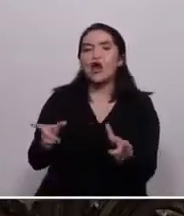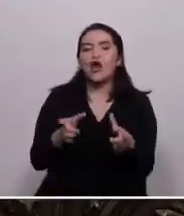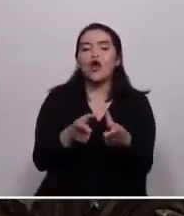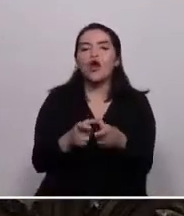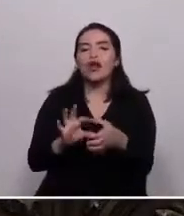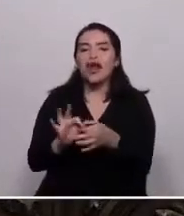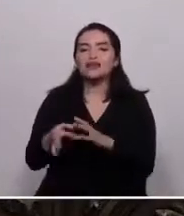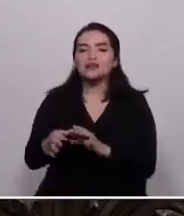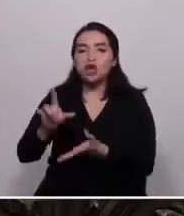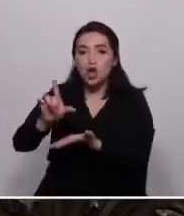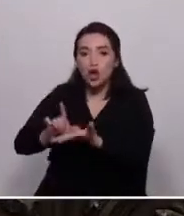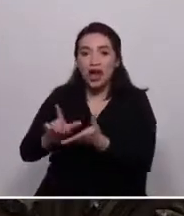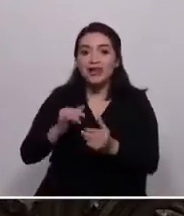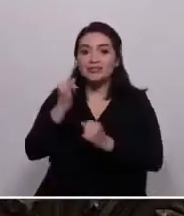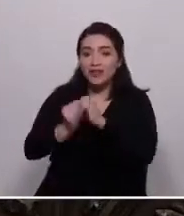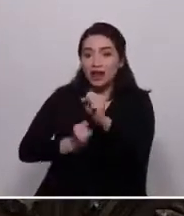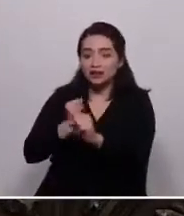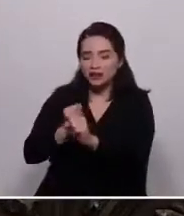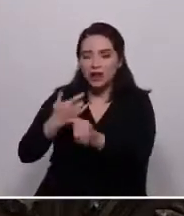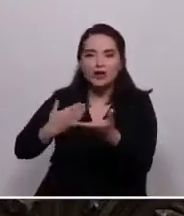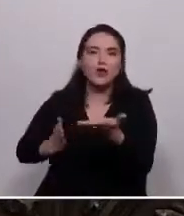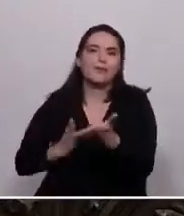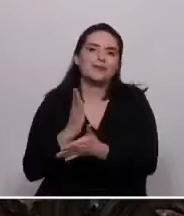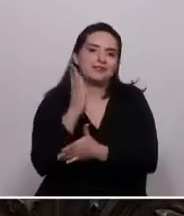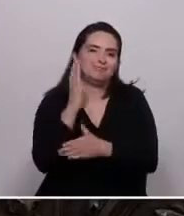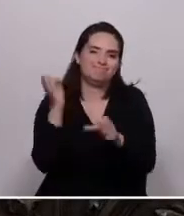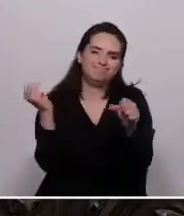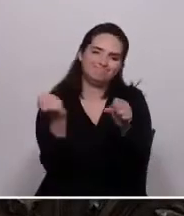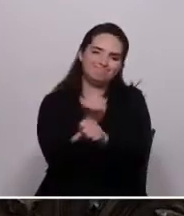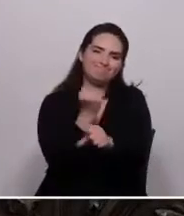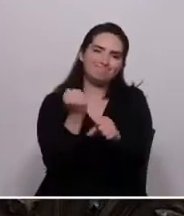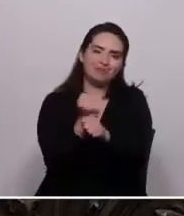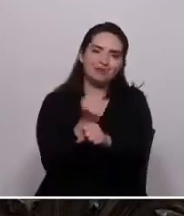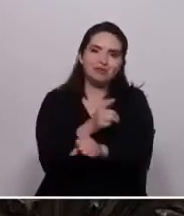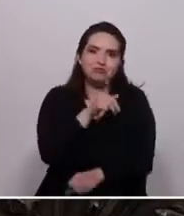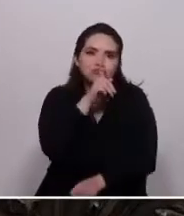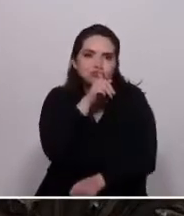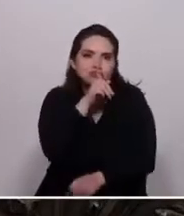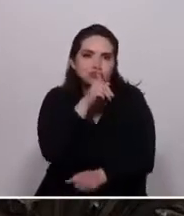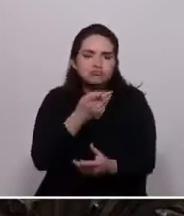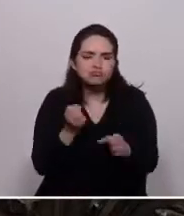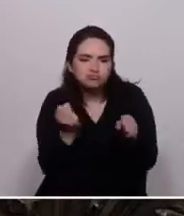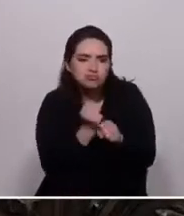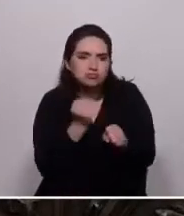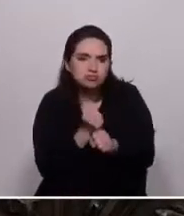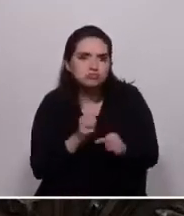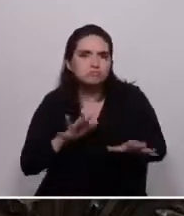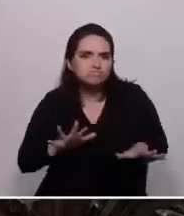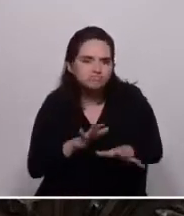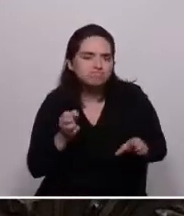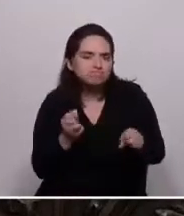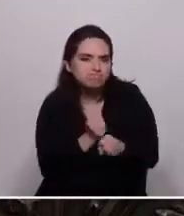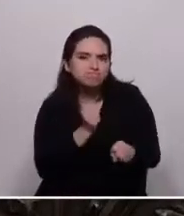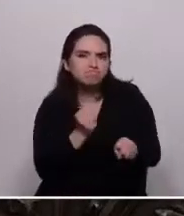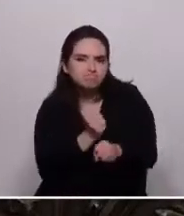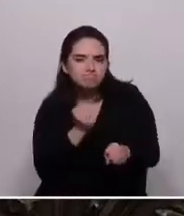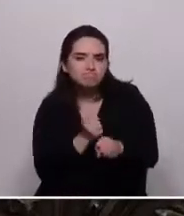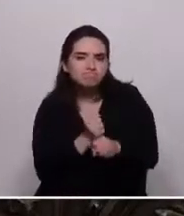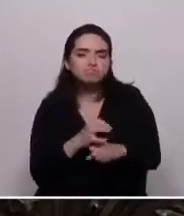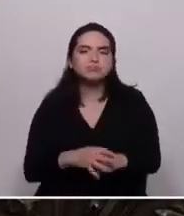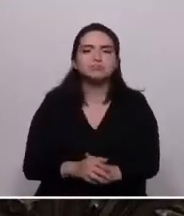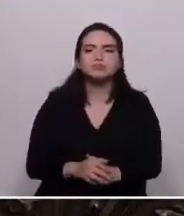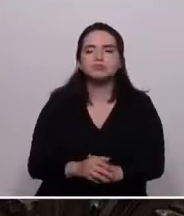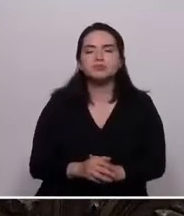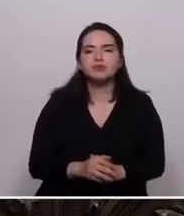internacionales, comencé un trabajo silencioso, pero activo trabajo y despliegue territorial.